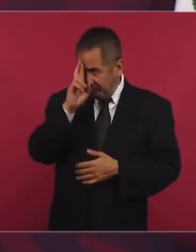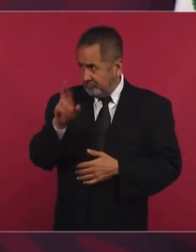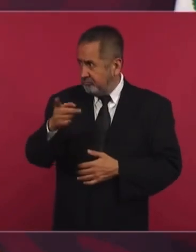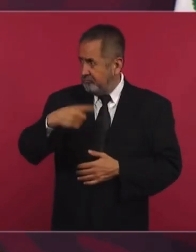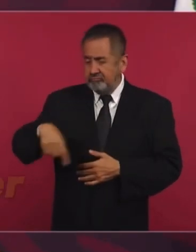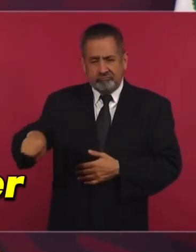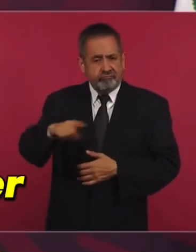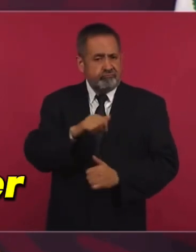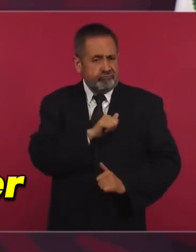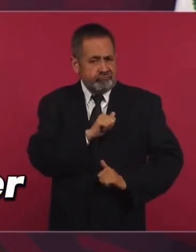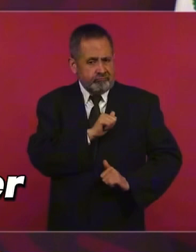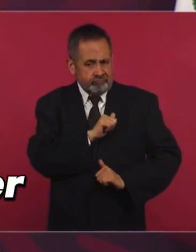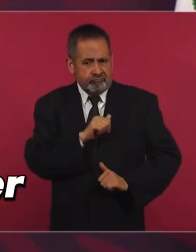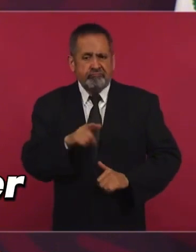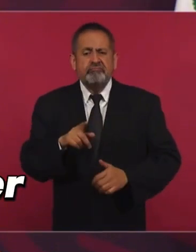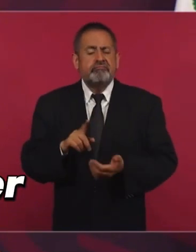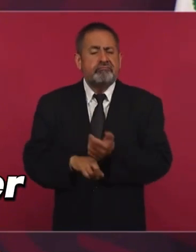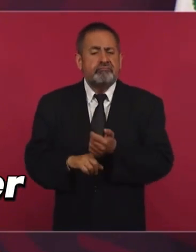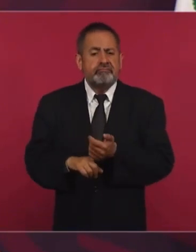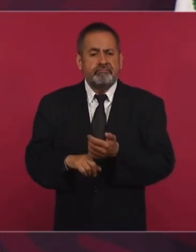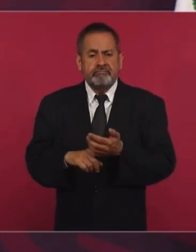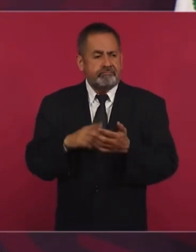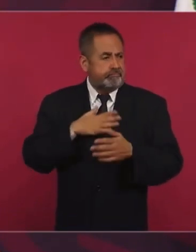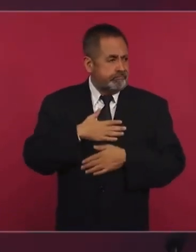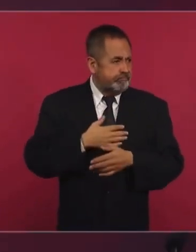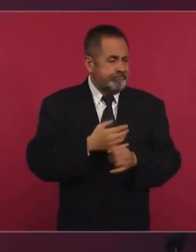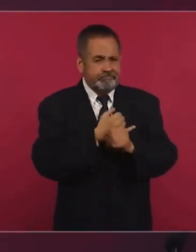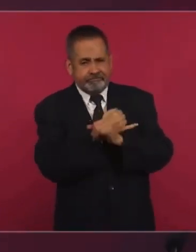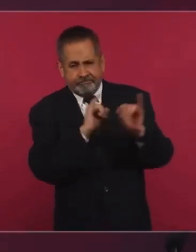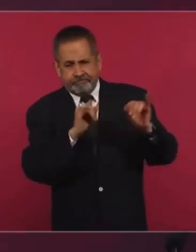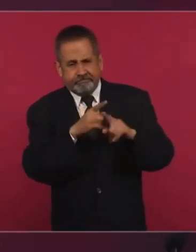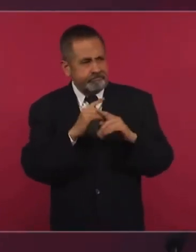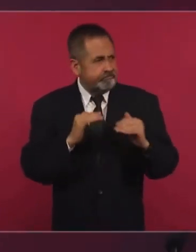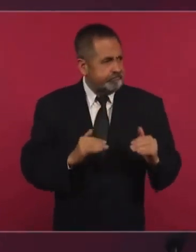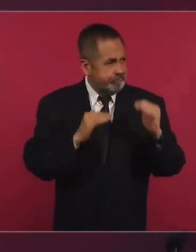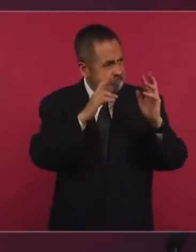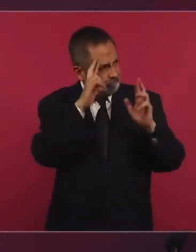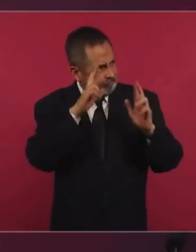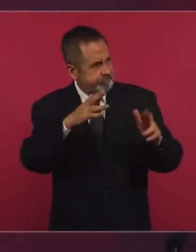fundamental para mantener nuestra independencia, nuestra soberanía.